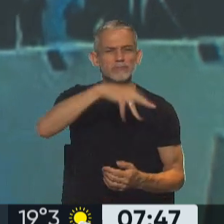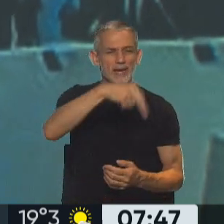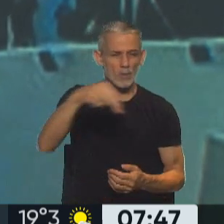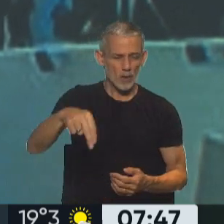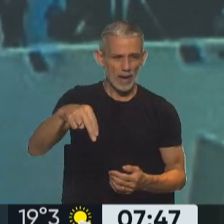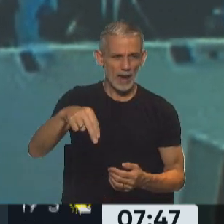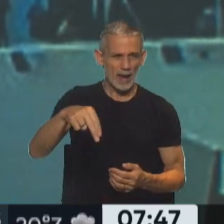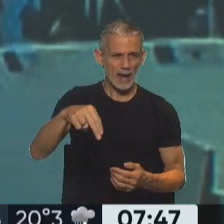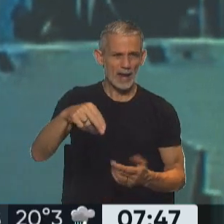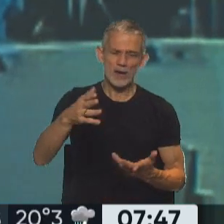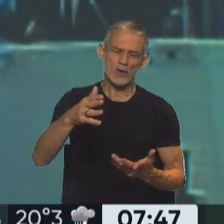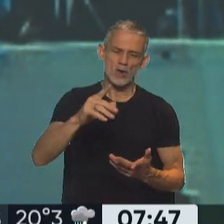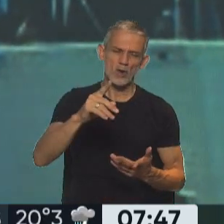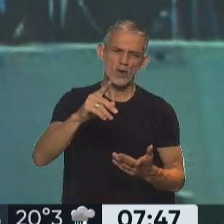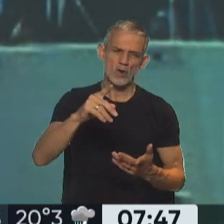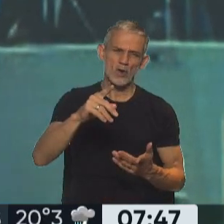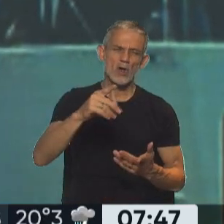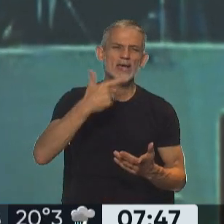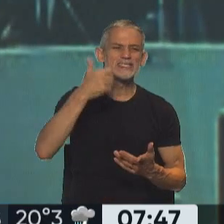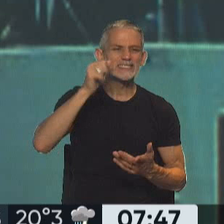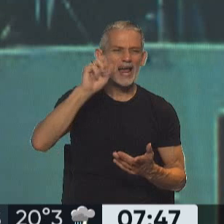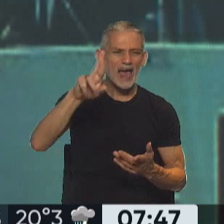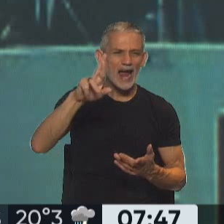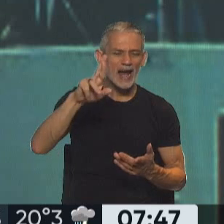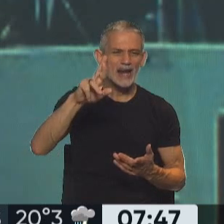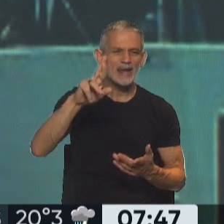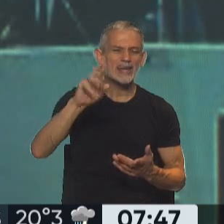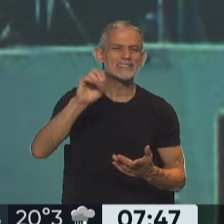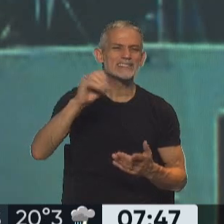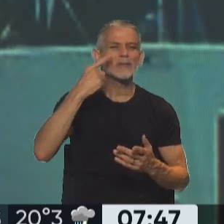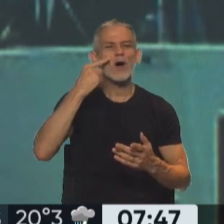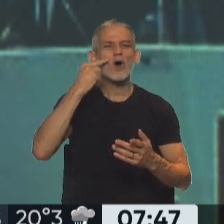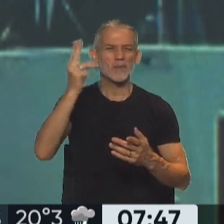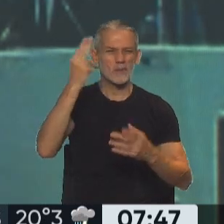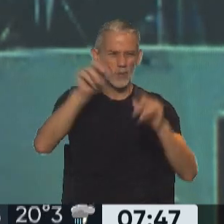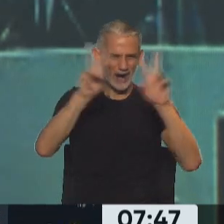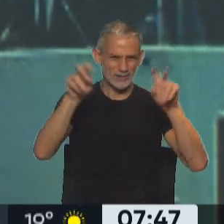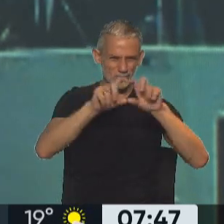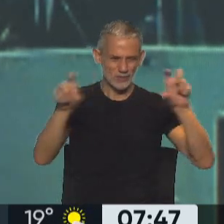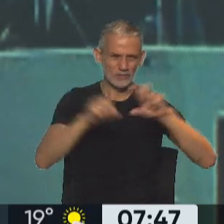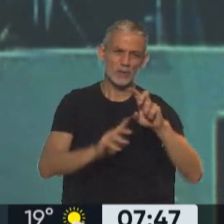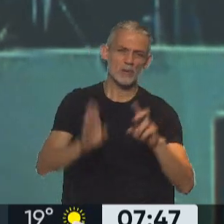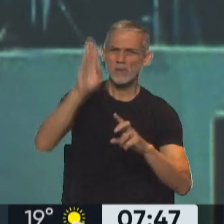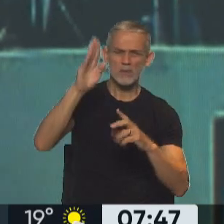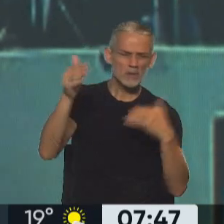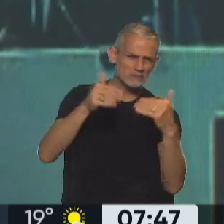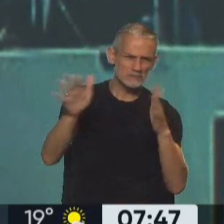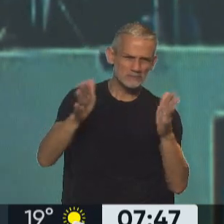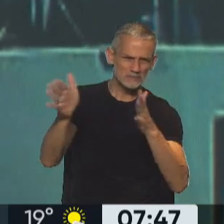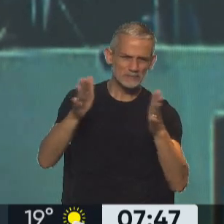que es en... No, en Vaca Muerta no, en el Salar del Hombre Muerto, que es en las alturas, hay muy cerca entre